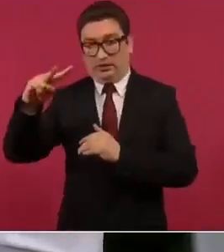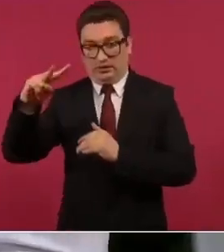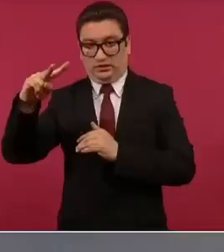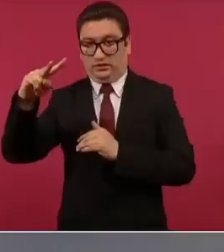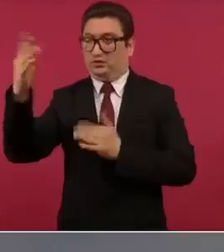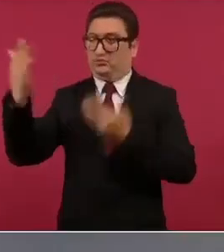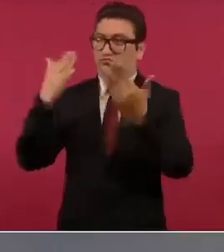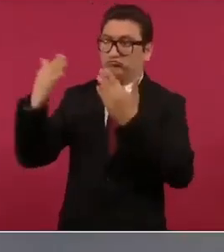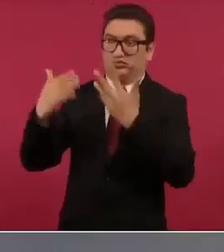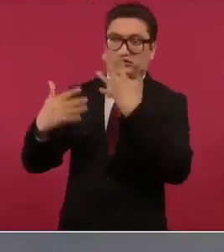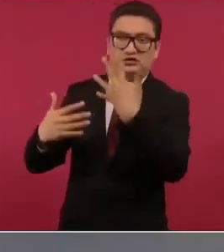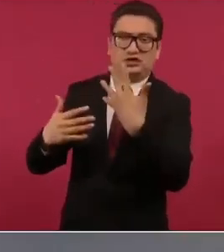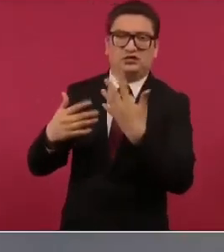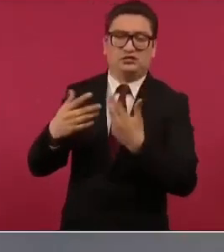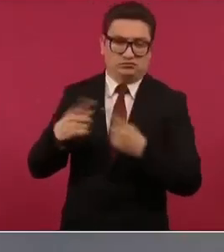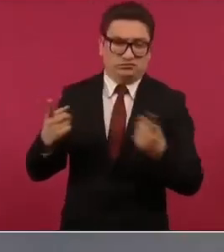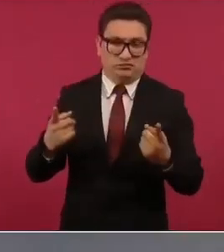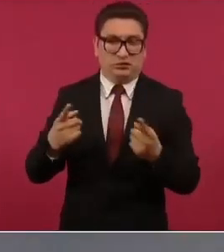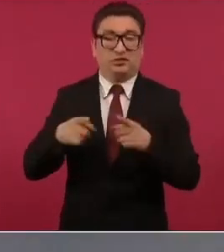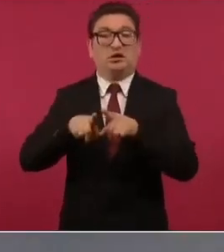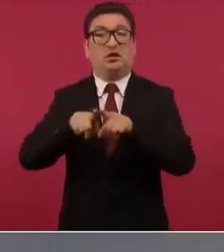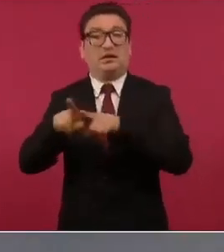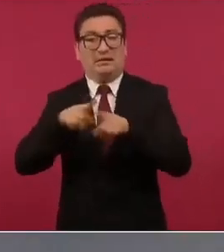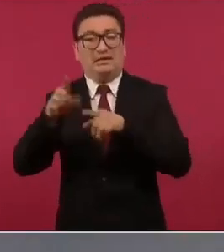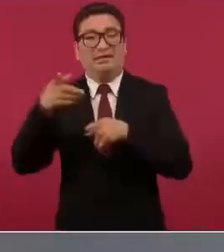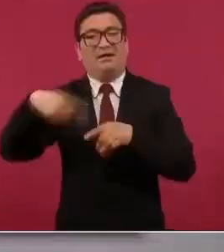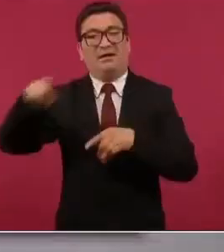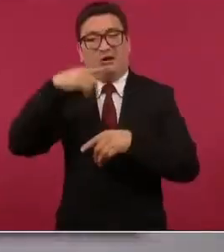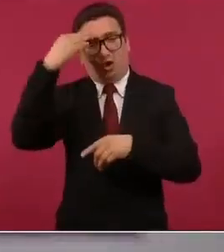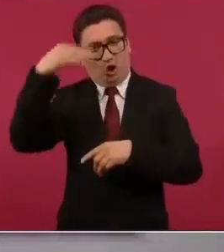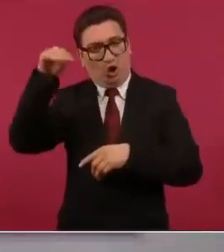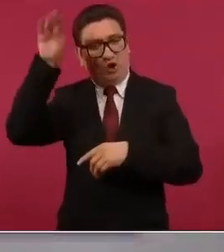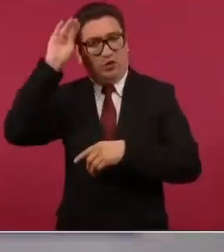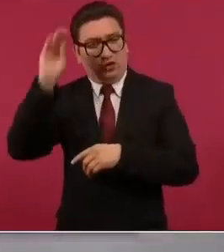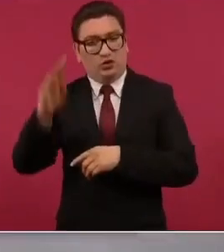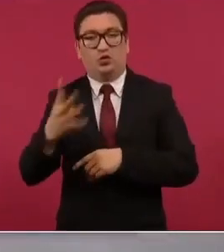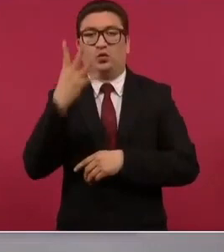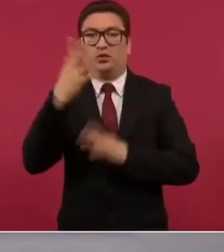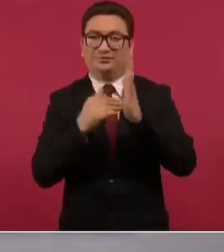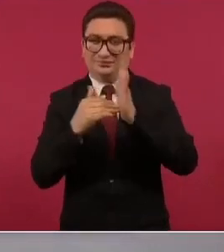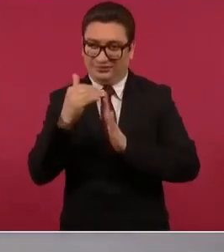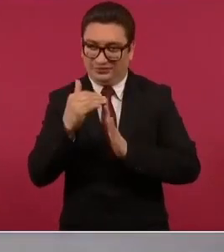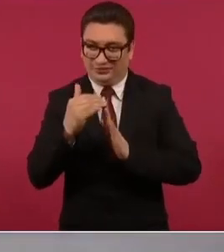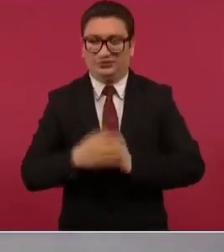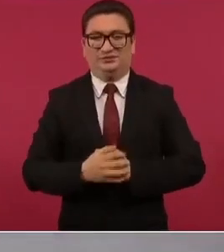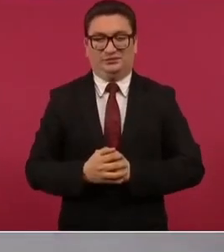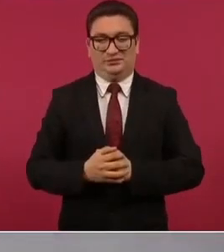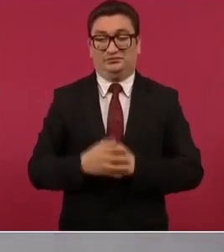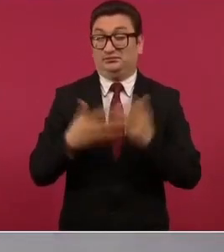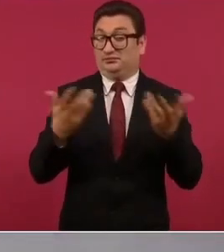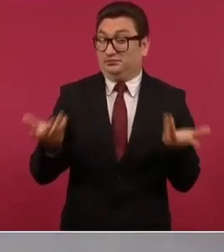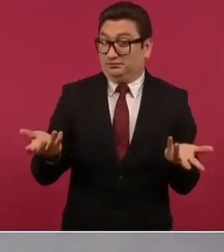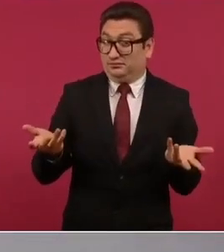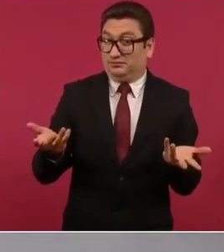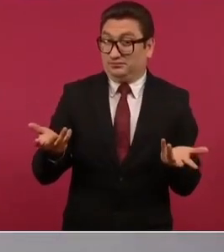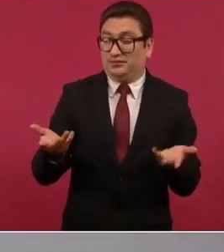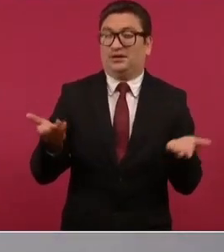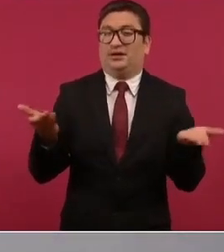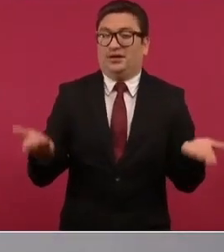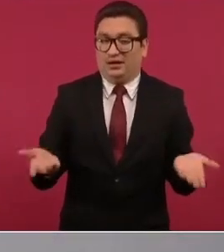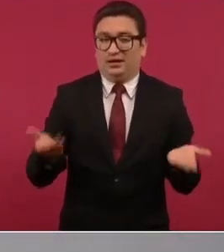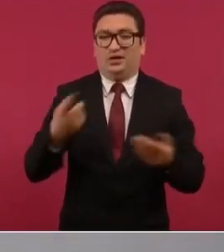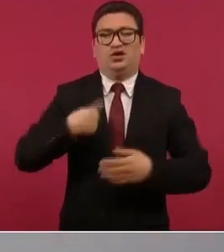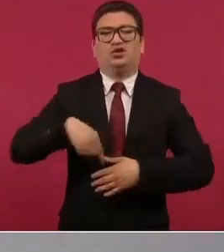5 y nuestros hermanos cubanos 4 millones entonces no